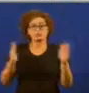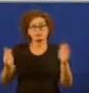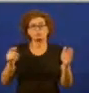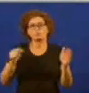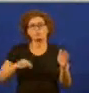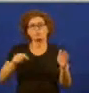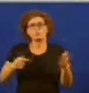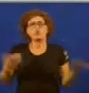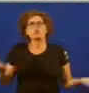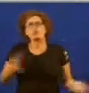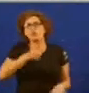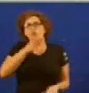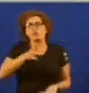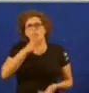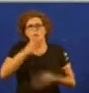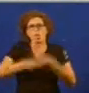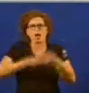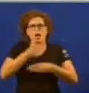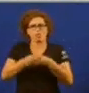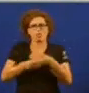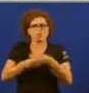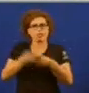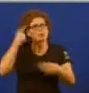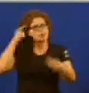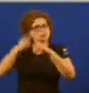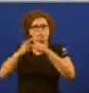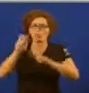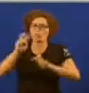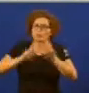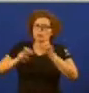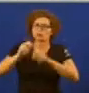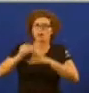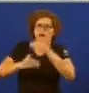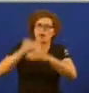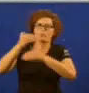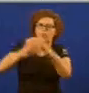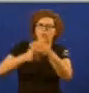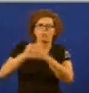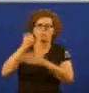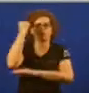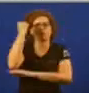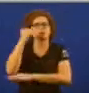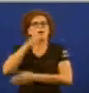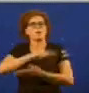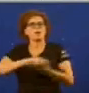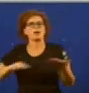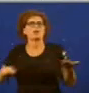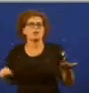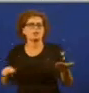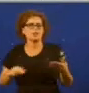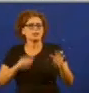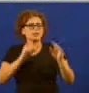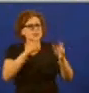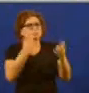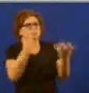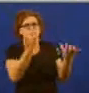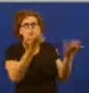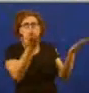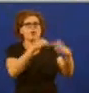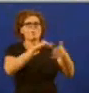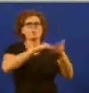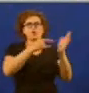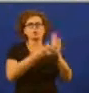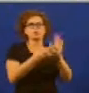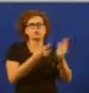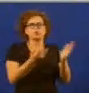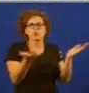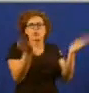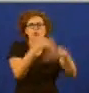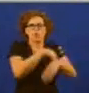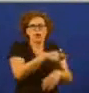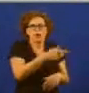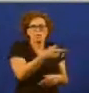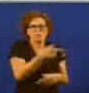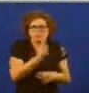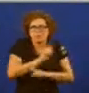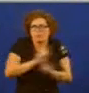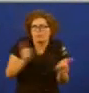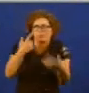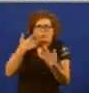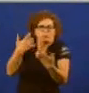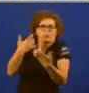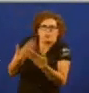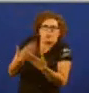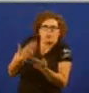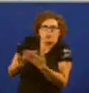como facemos avanzar os intereses e a posición de Galicia a súa falla de proxecto tamén é clamorosa neste punto